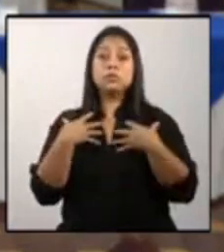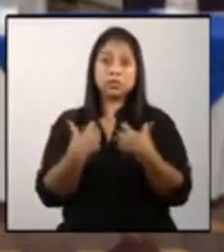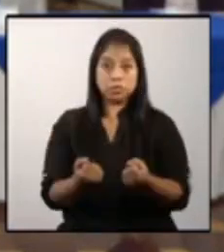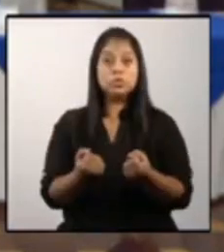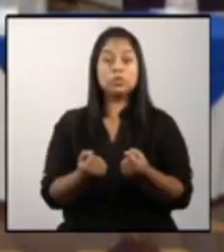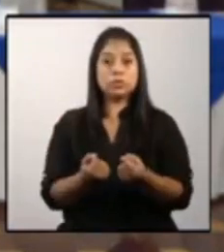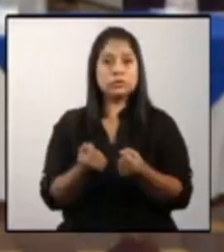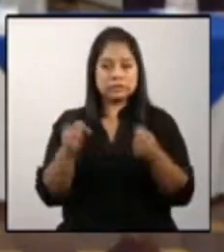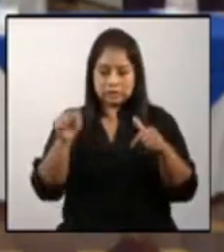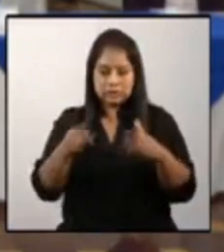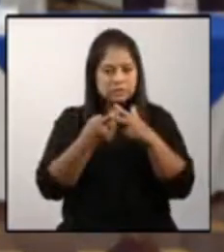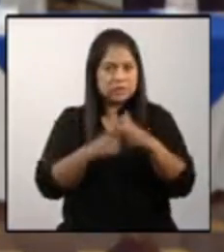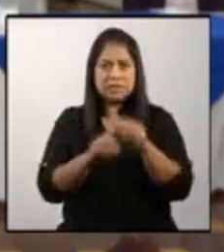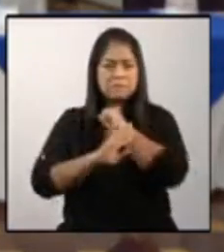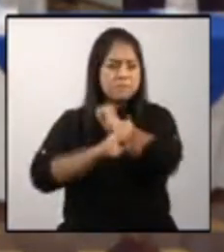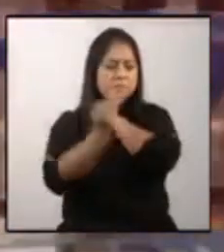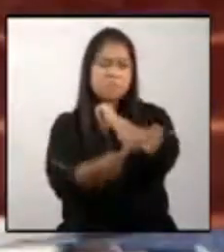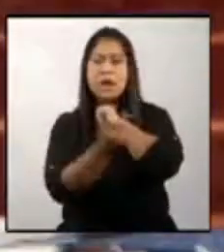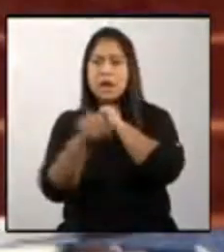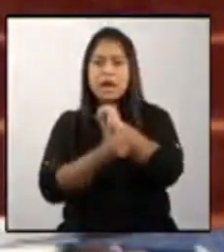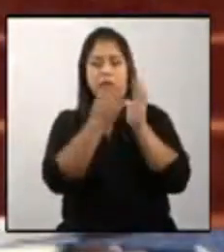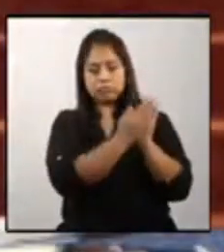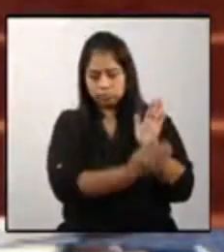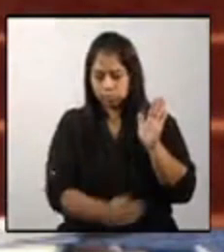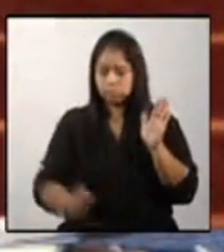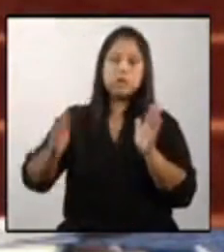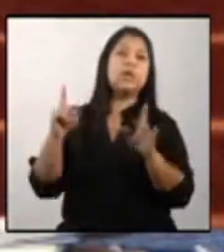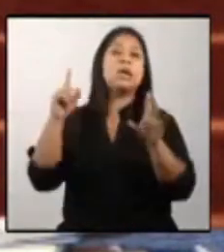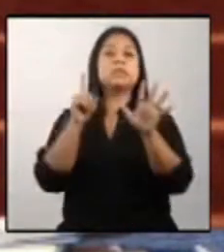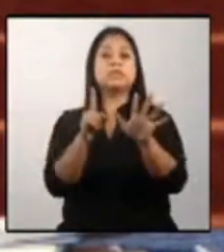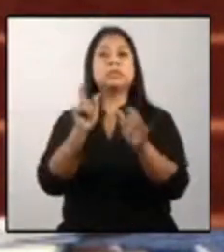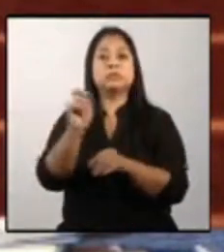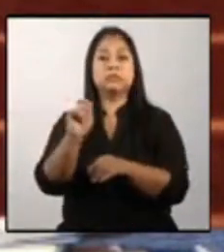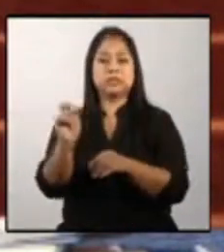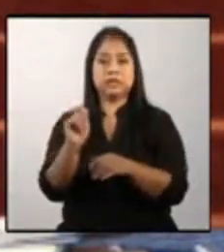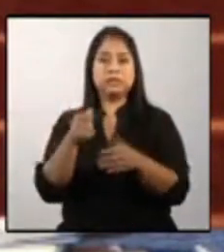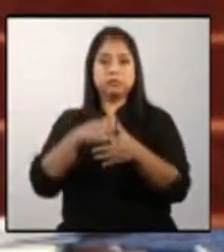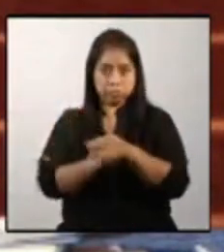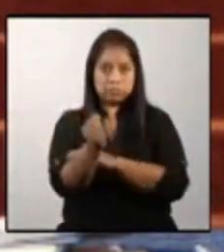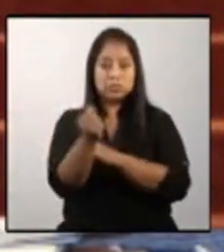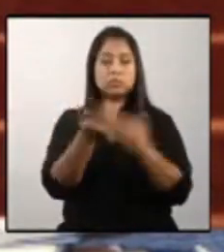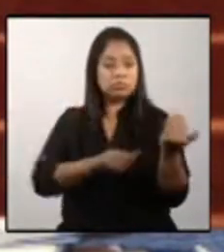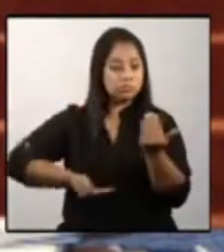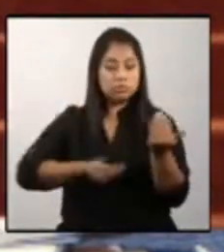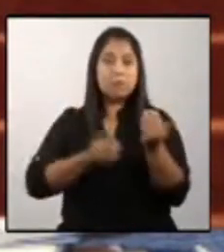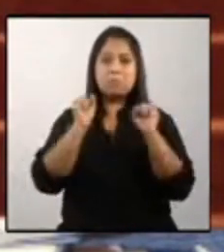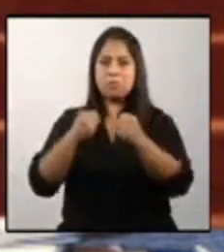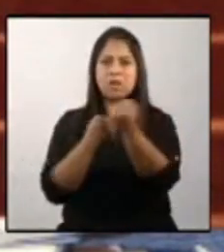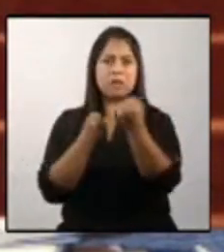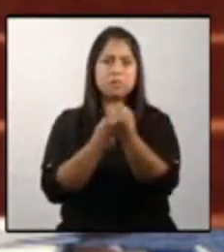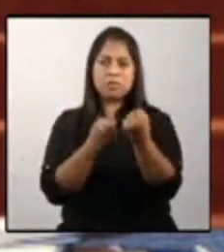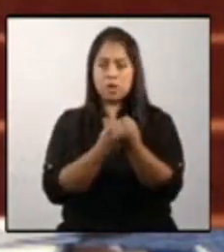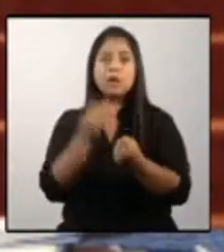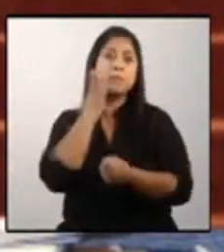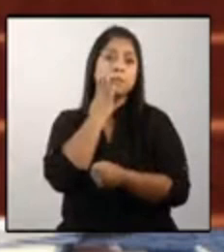desde que está en el vientre materno hasta los seis meses pueda darle soporte a la madre y al